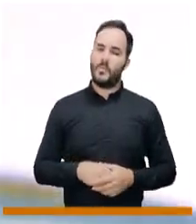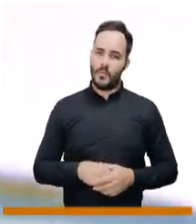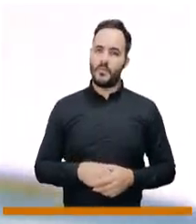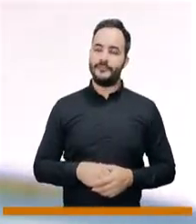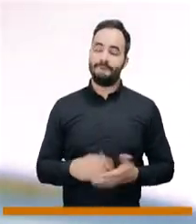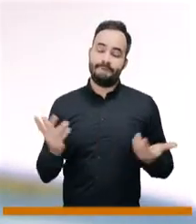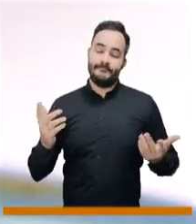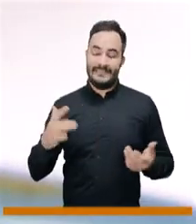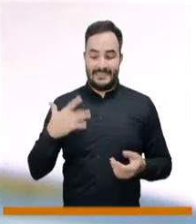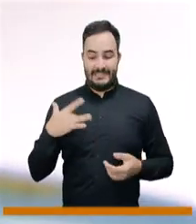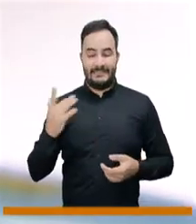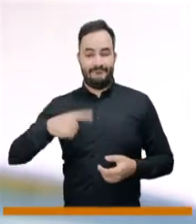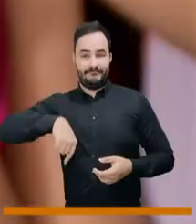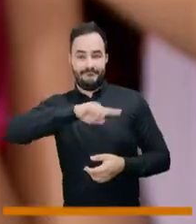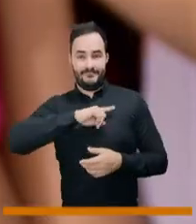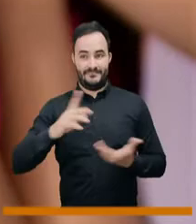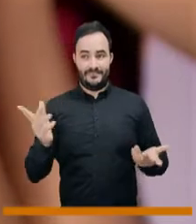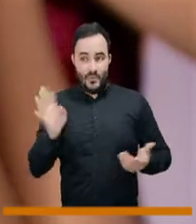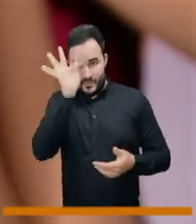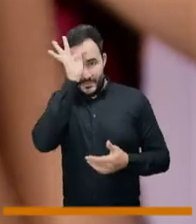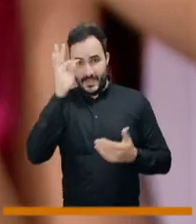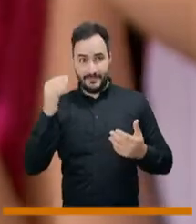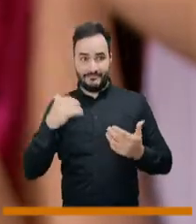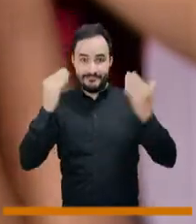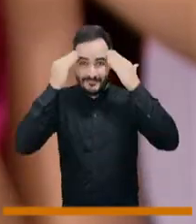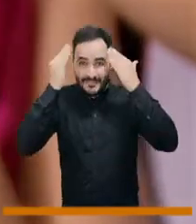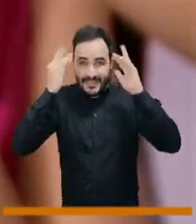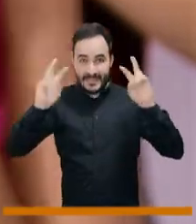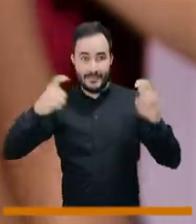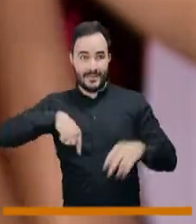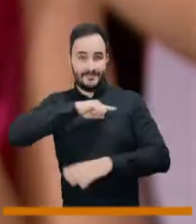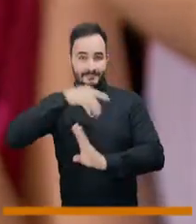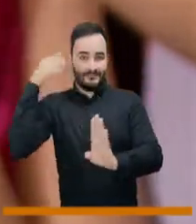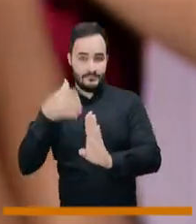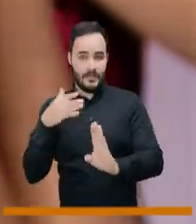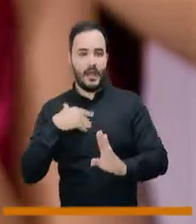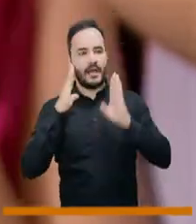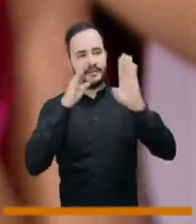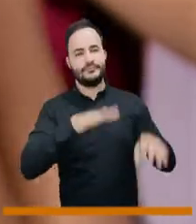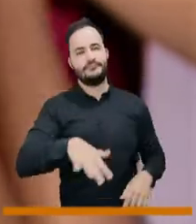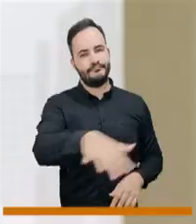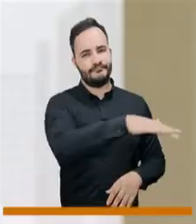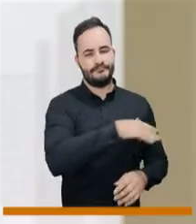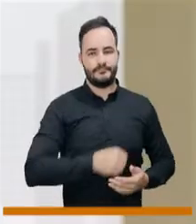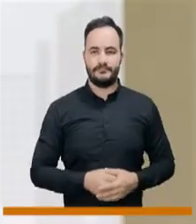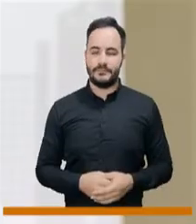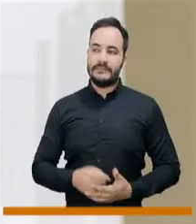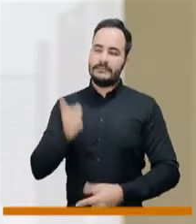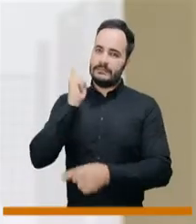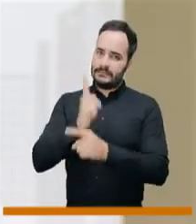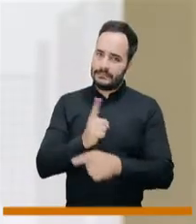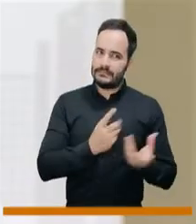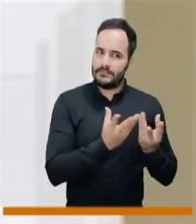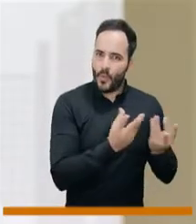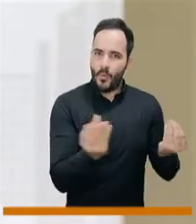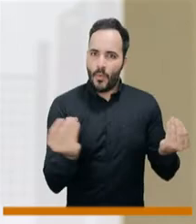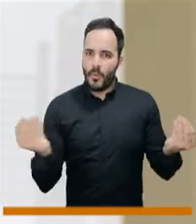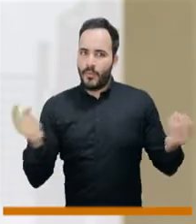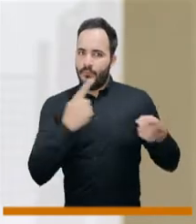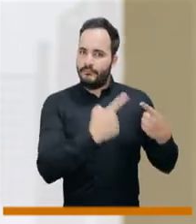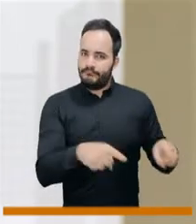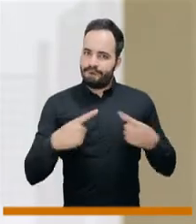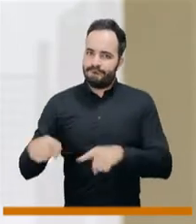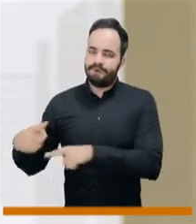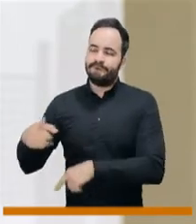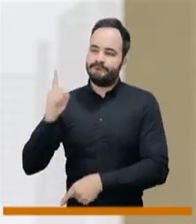hospital mental de atender estas dificultades de la población. Oiga, importante los grupos poblacionales. Doctor